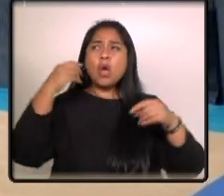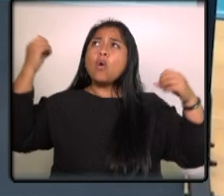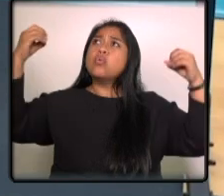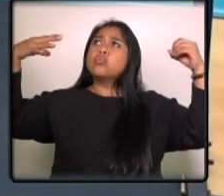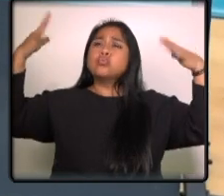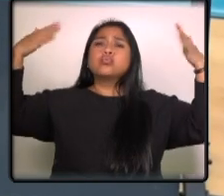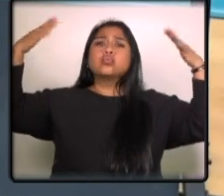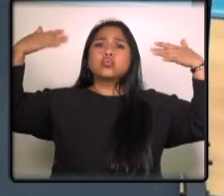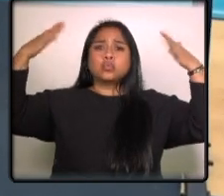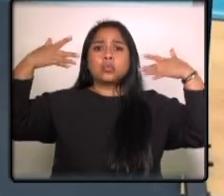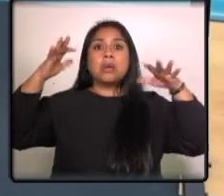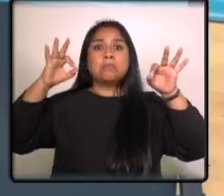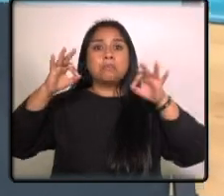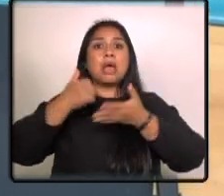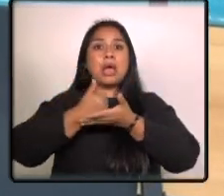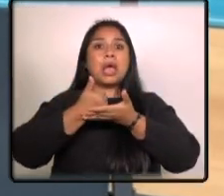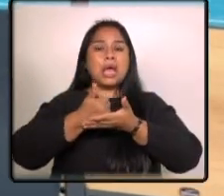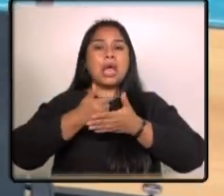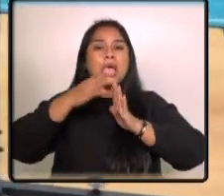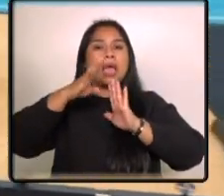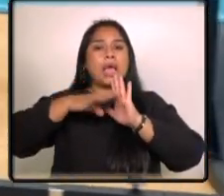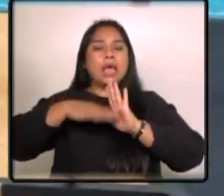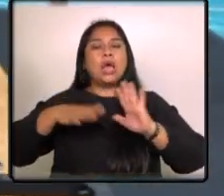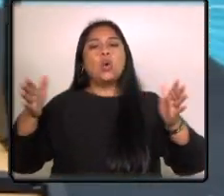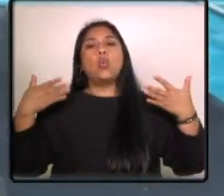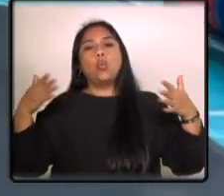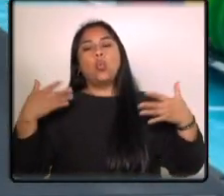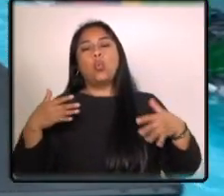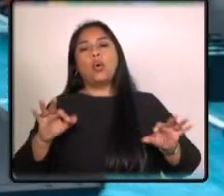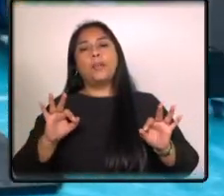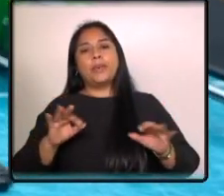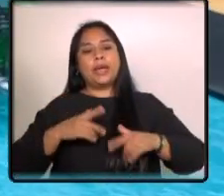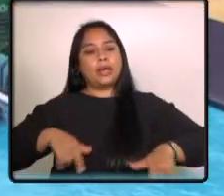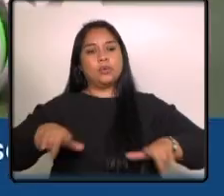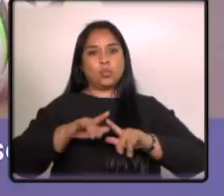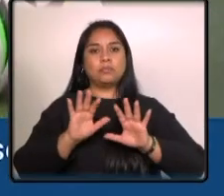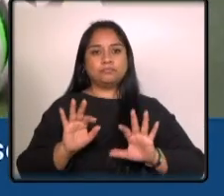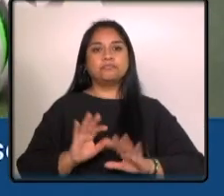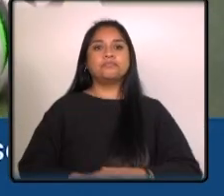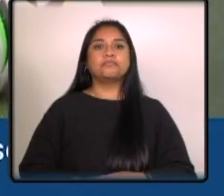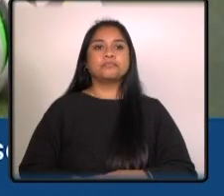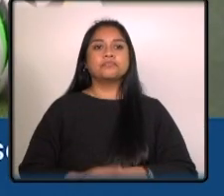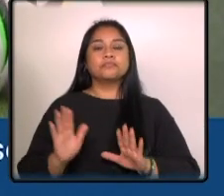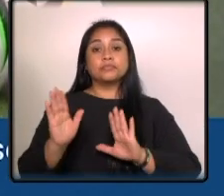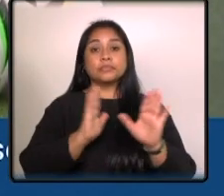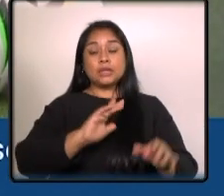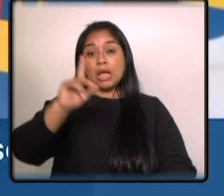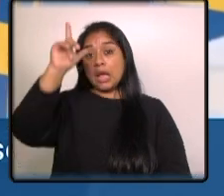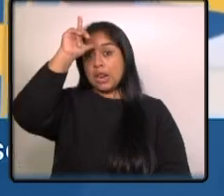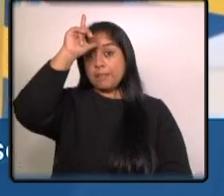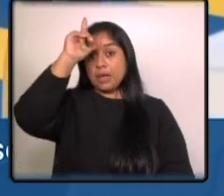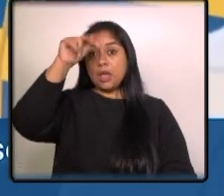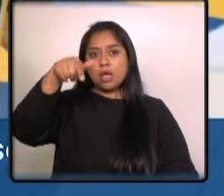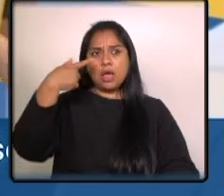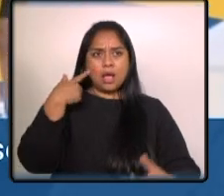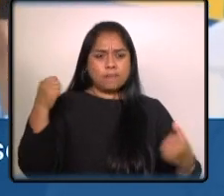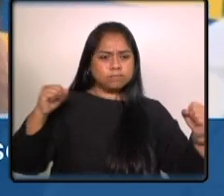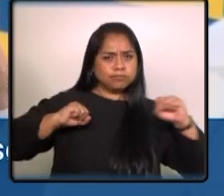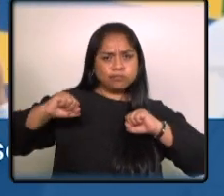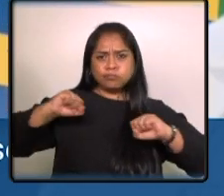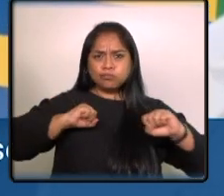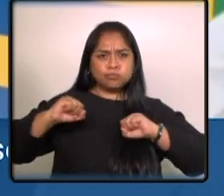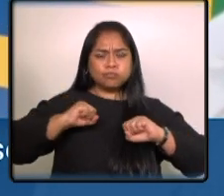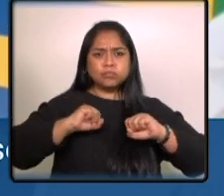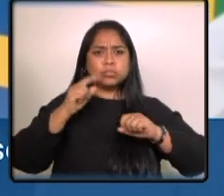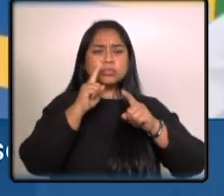ordinarios que ayudarán aún más a refrescar el ambiente Alemania se ejercitó este martes en las